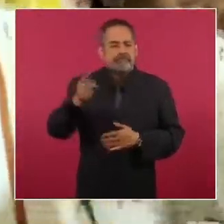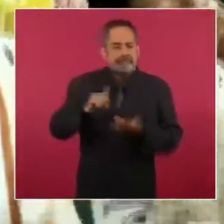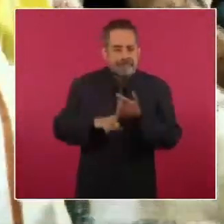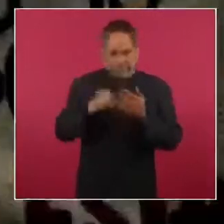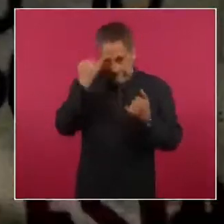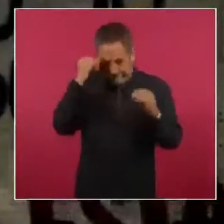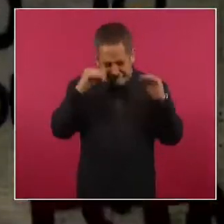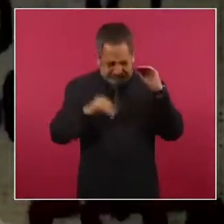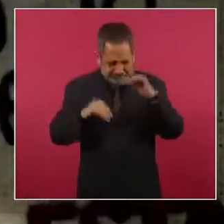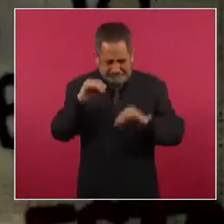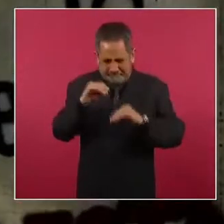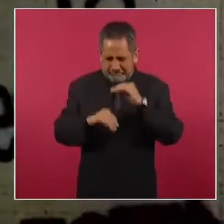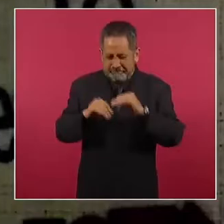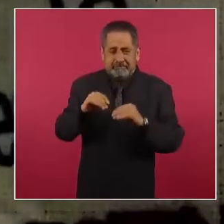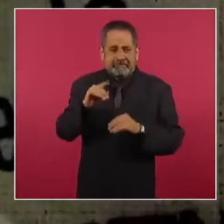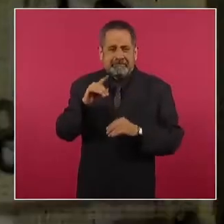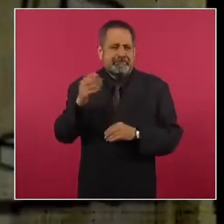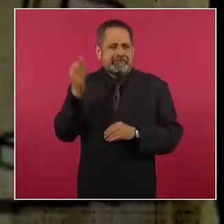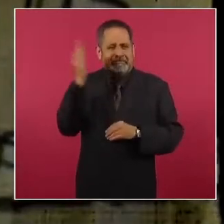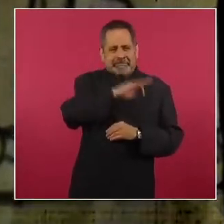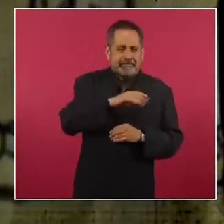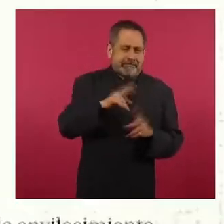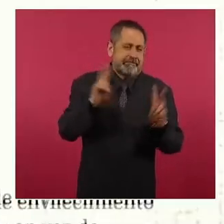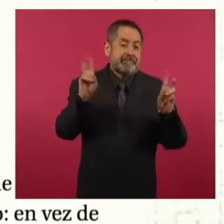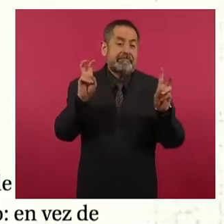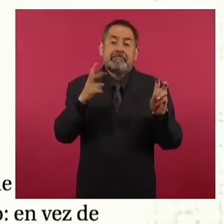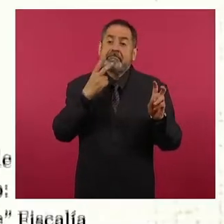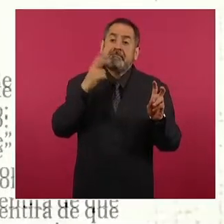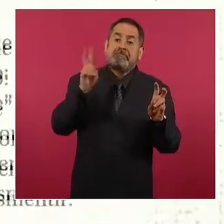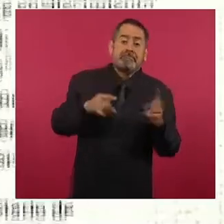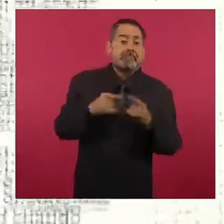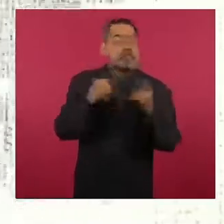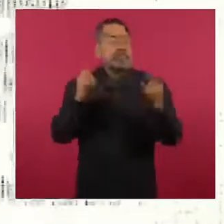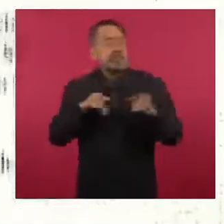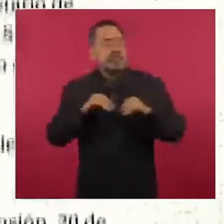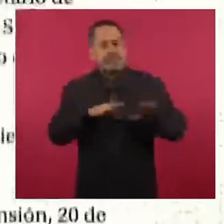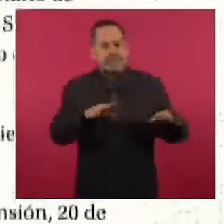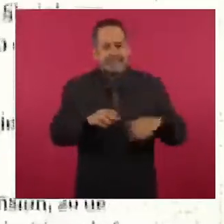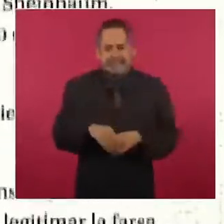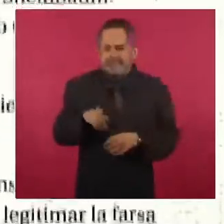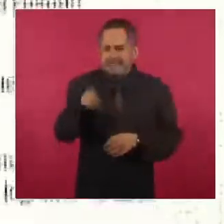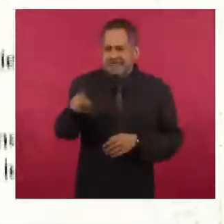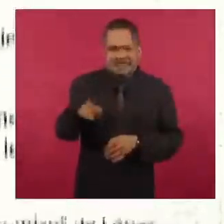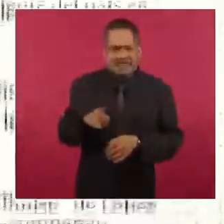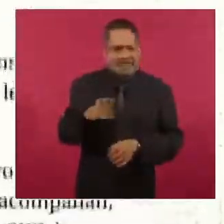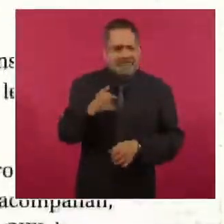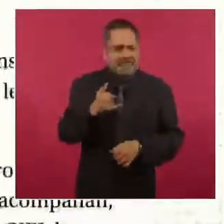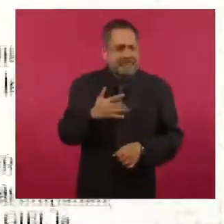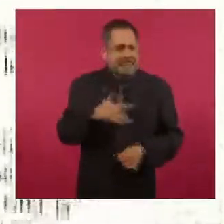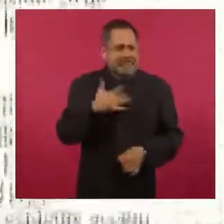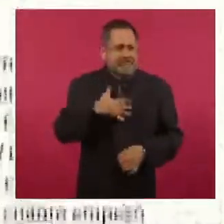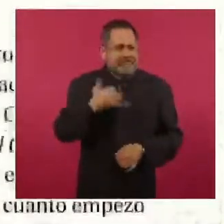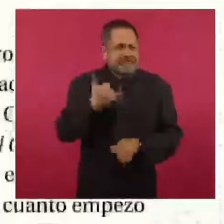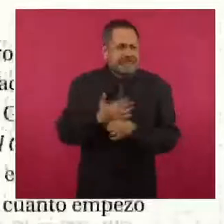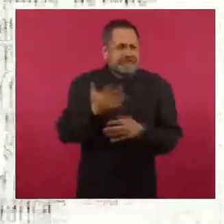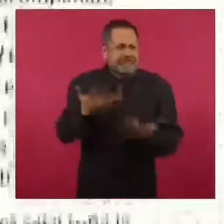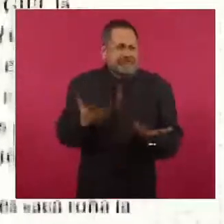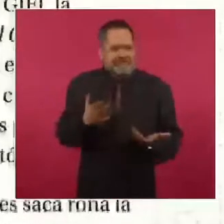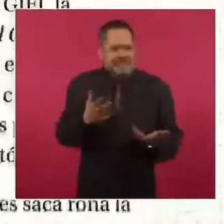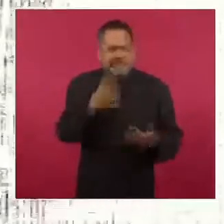crearon la verdad histórica. Incluso la calificaron como una insensata persecución a exfuncionarios.